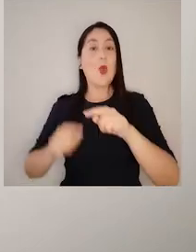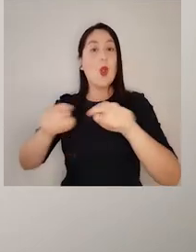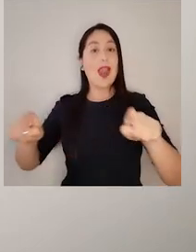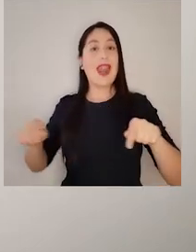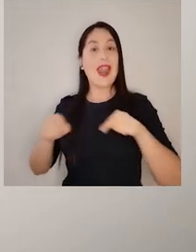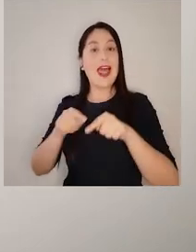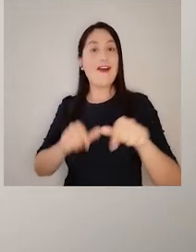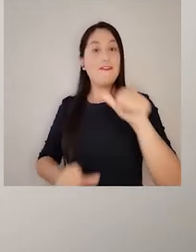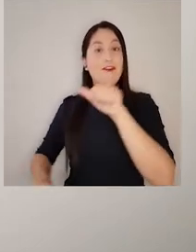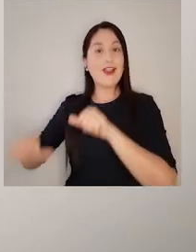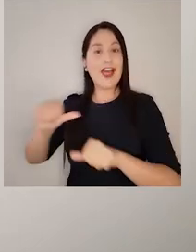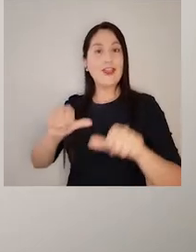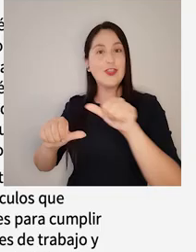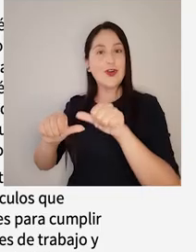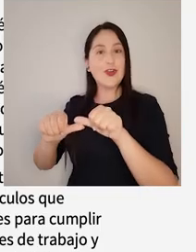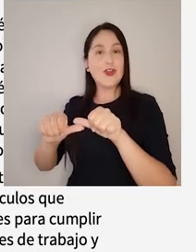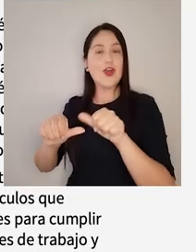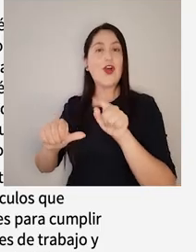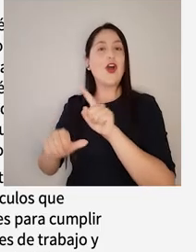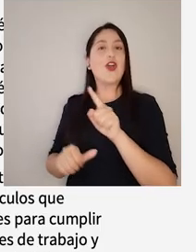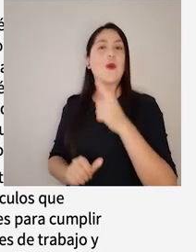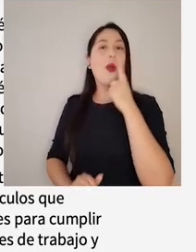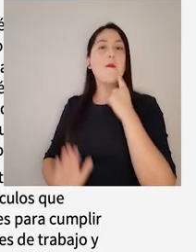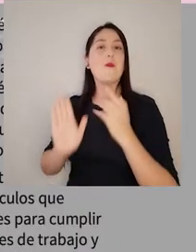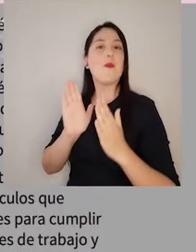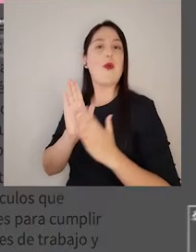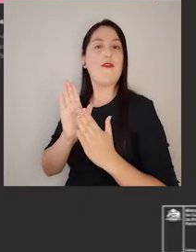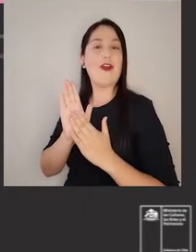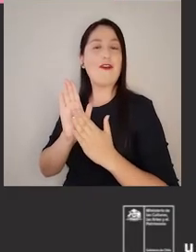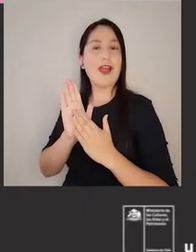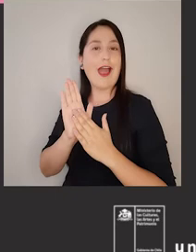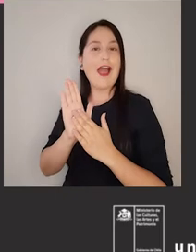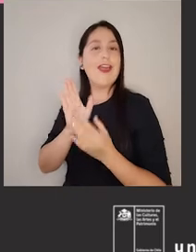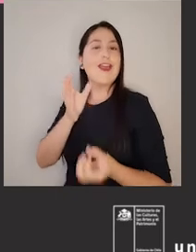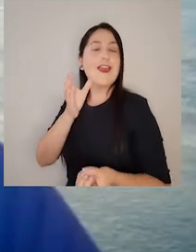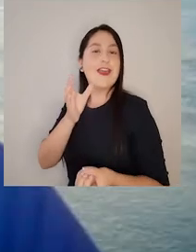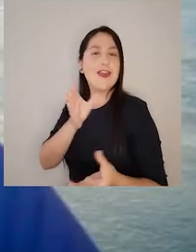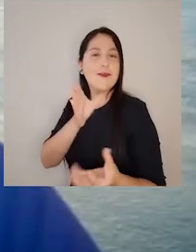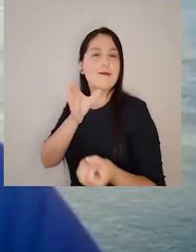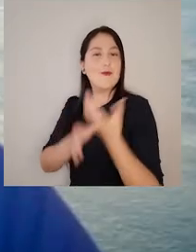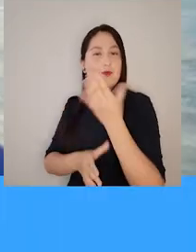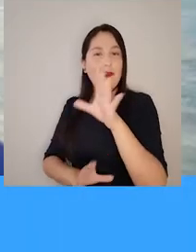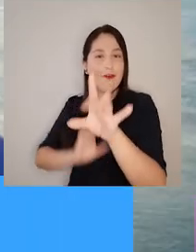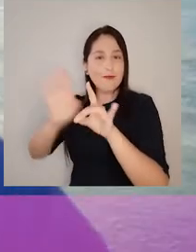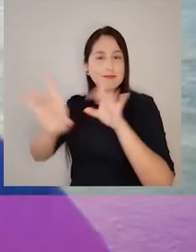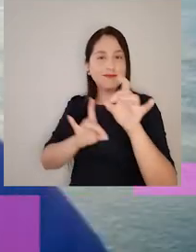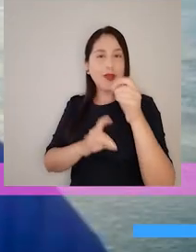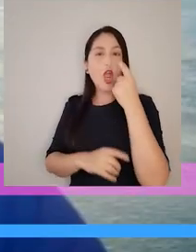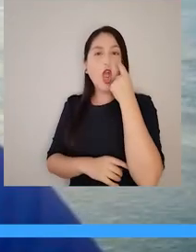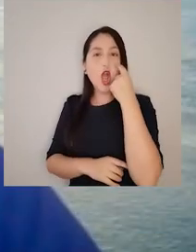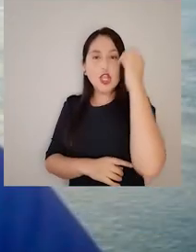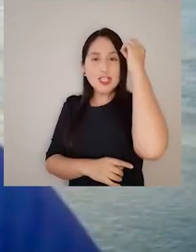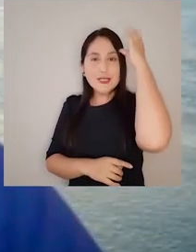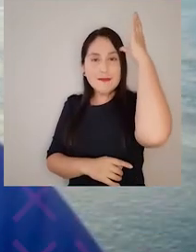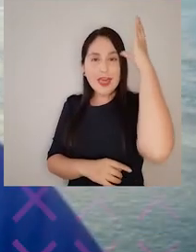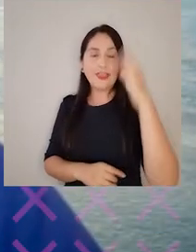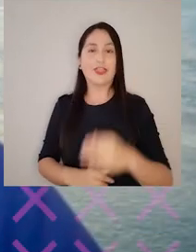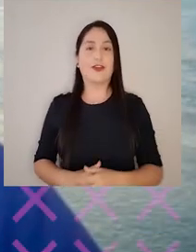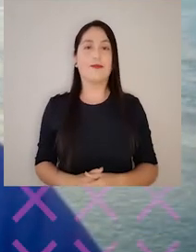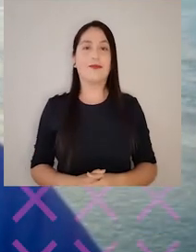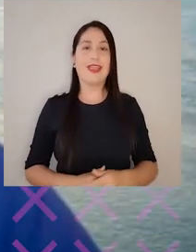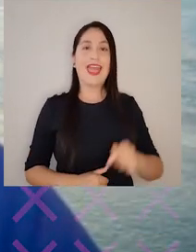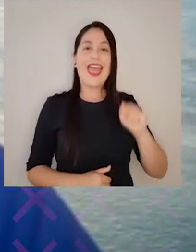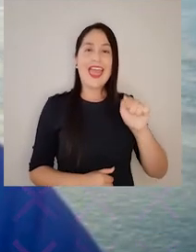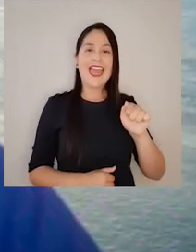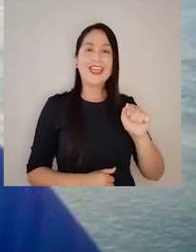emplearon esa función de experimentar y buscar nuevos conocimientos. Esto de los laboratorios en específico me